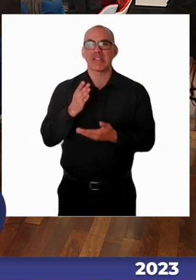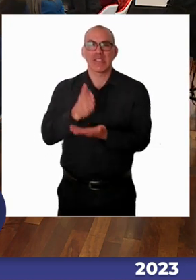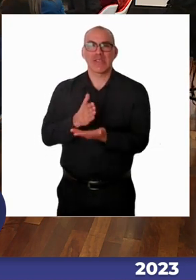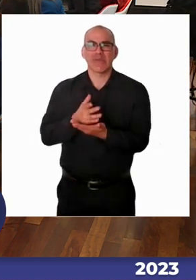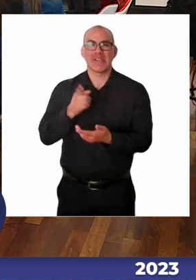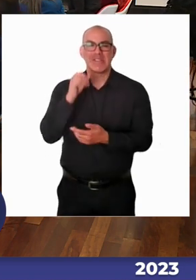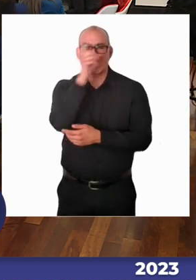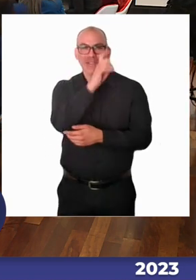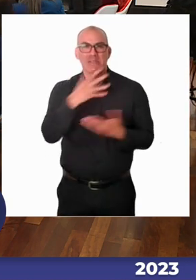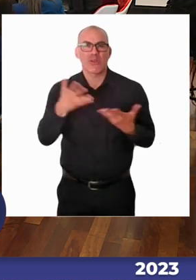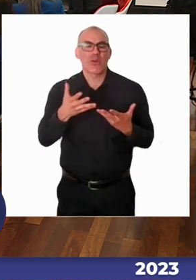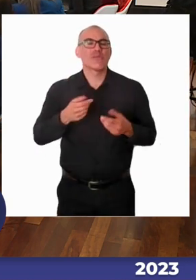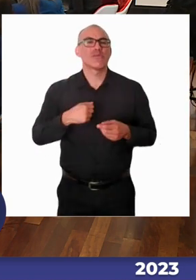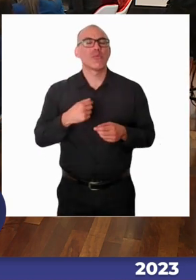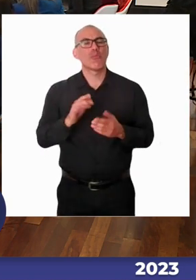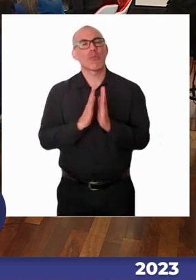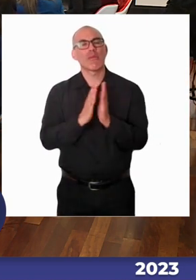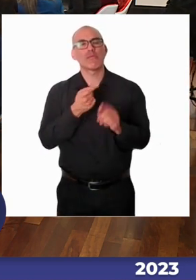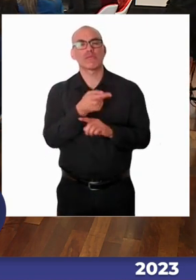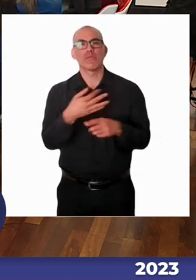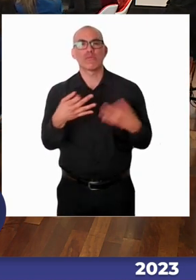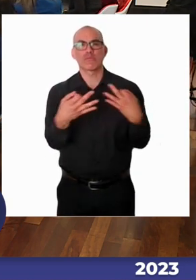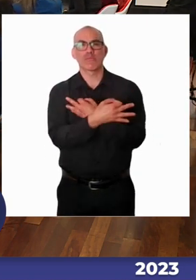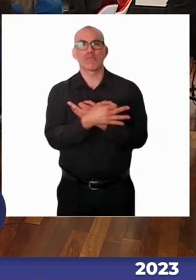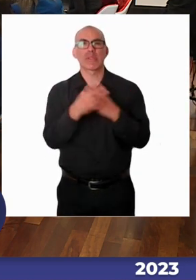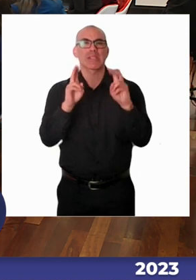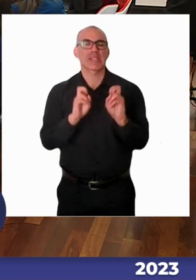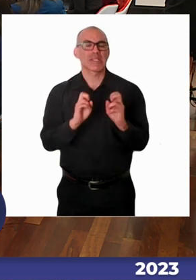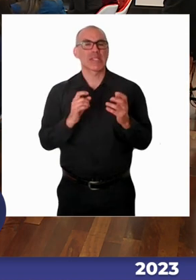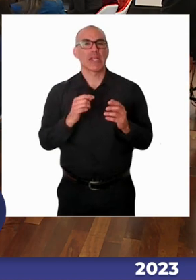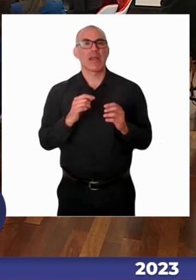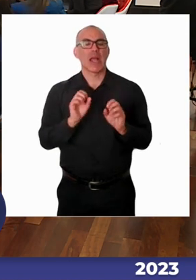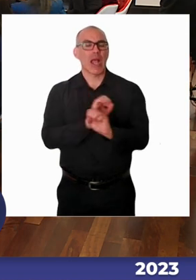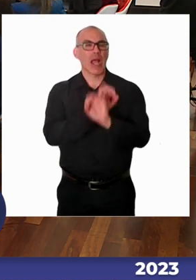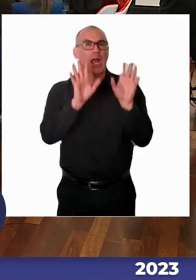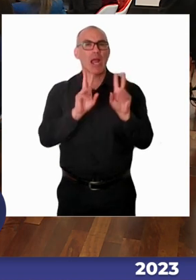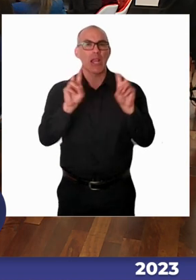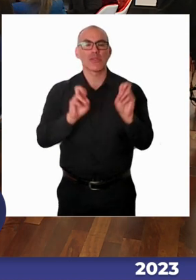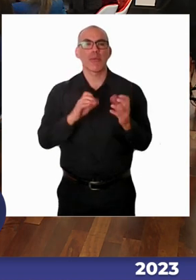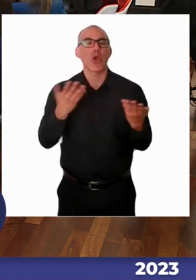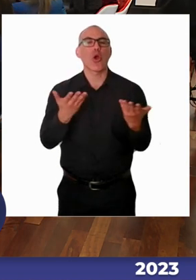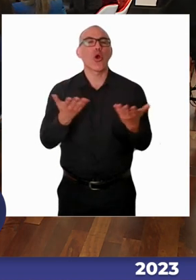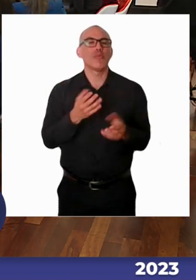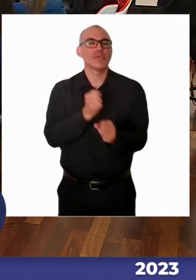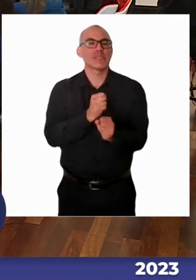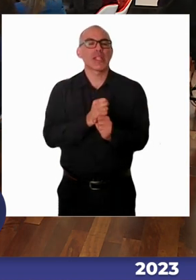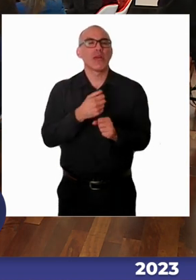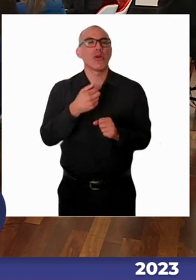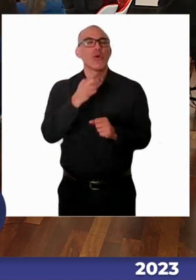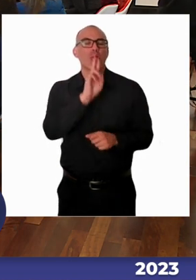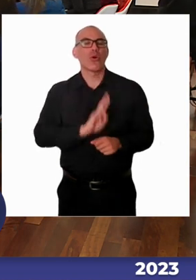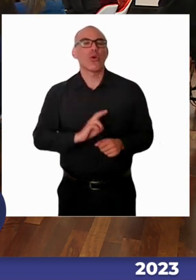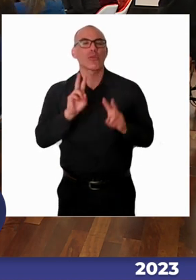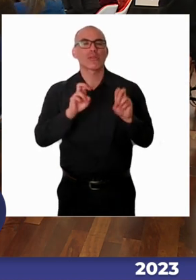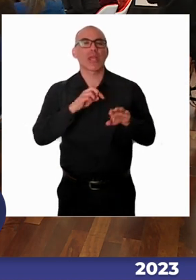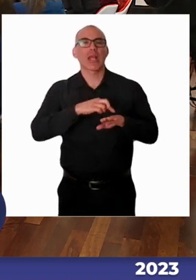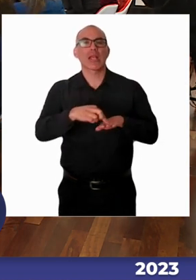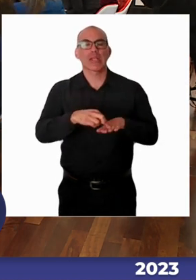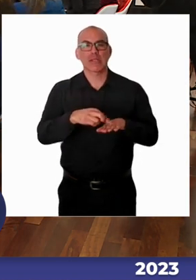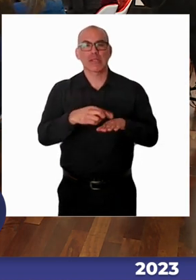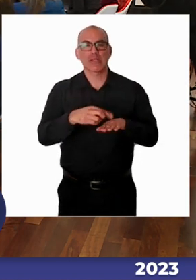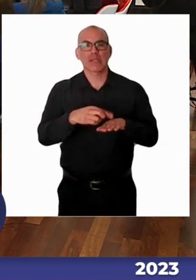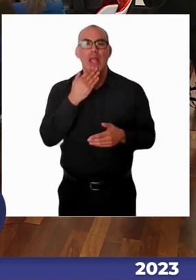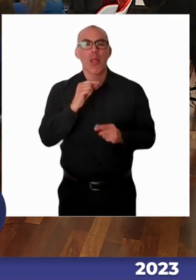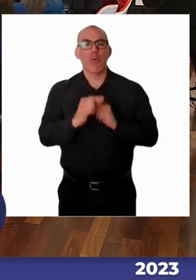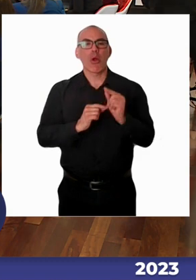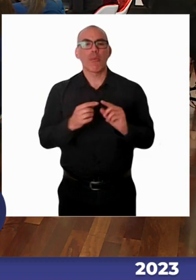tuvo que atender otro espacio del ministerio. En relación a la pregunta, en el